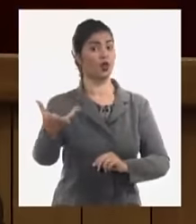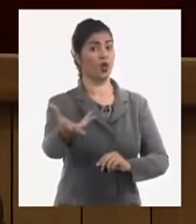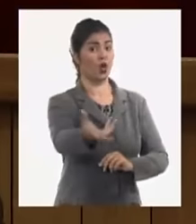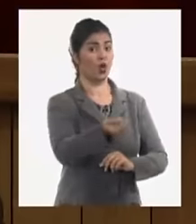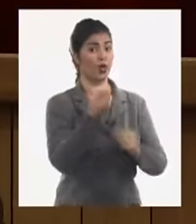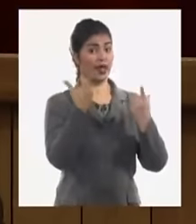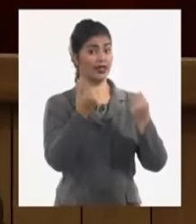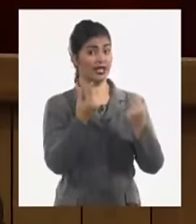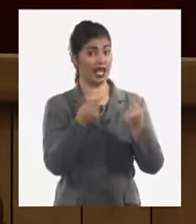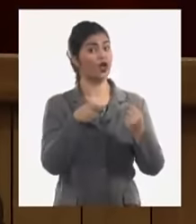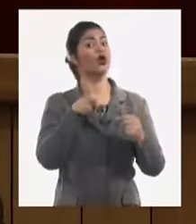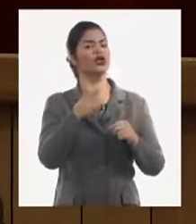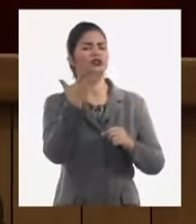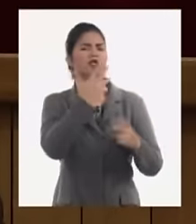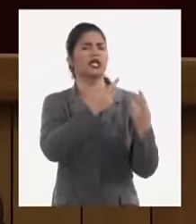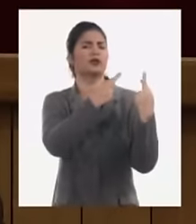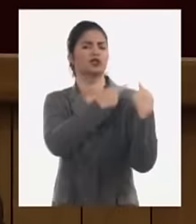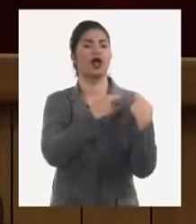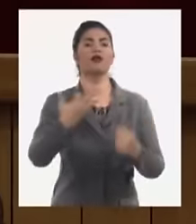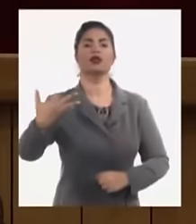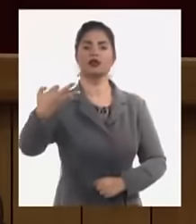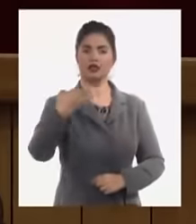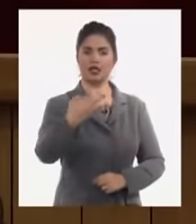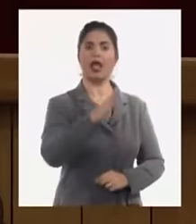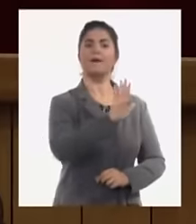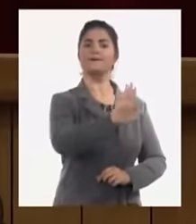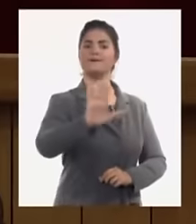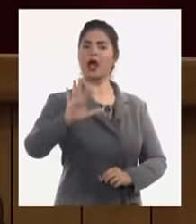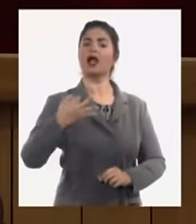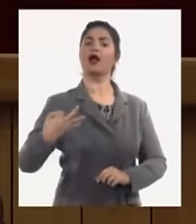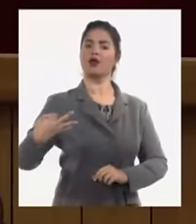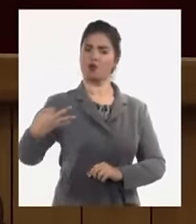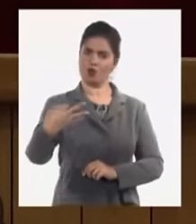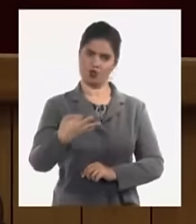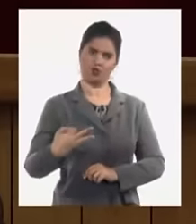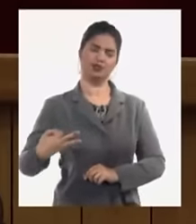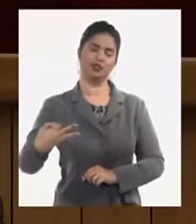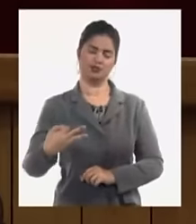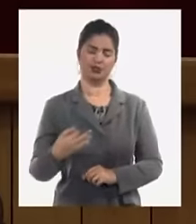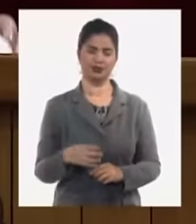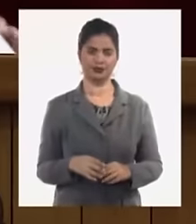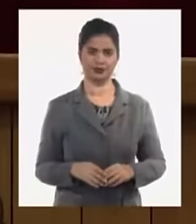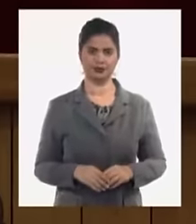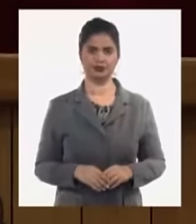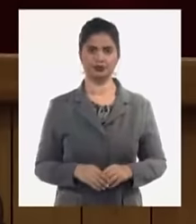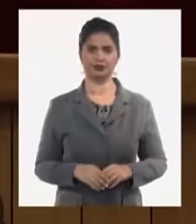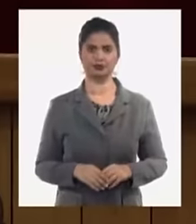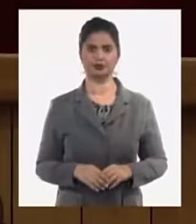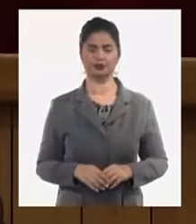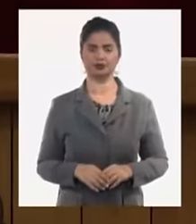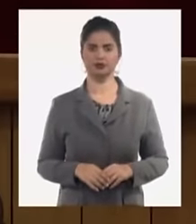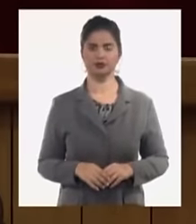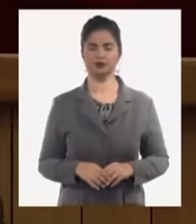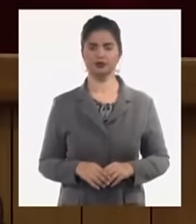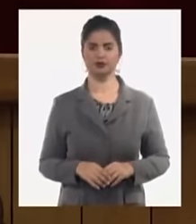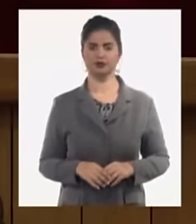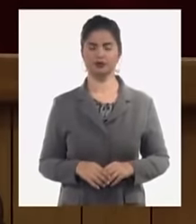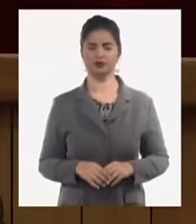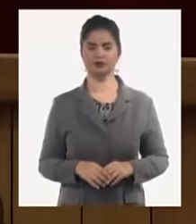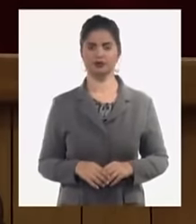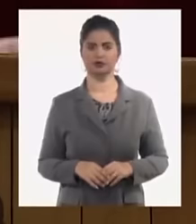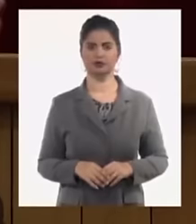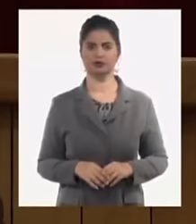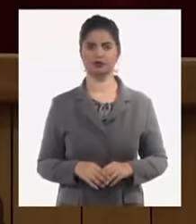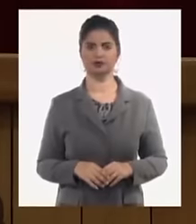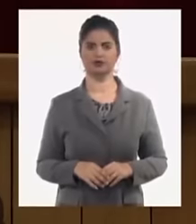queda en el municipio para el desarrollo económico y social de ese municipio y es una cuestión que tenemos que transformar